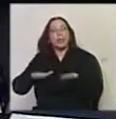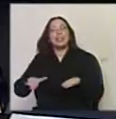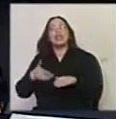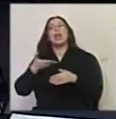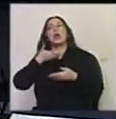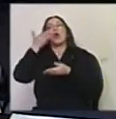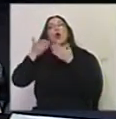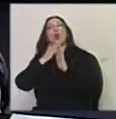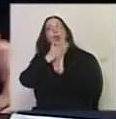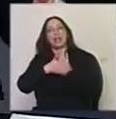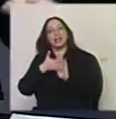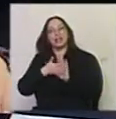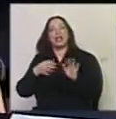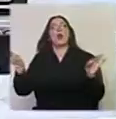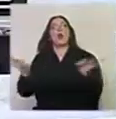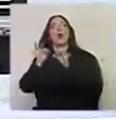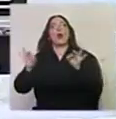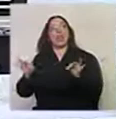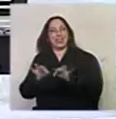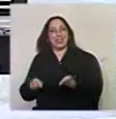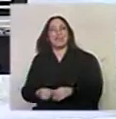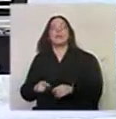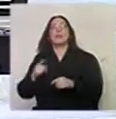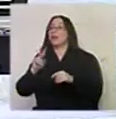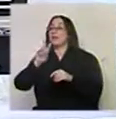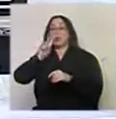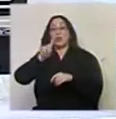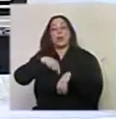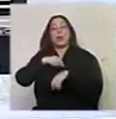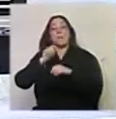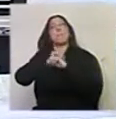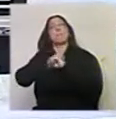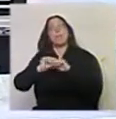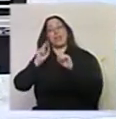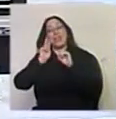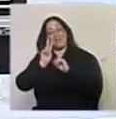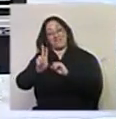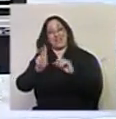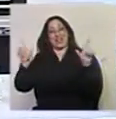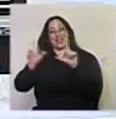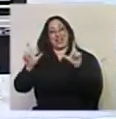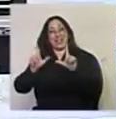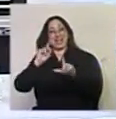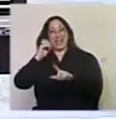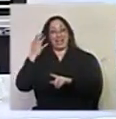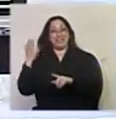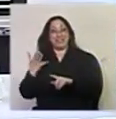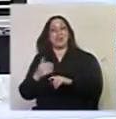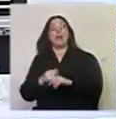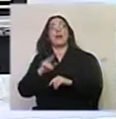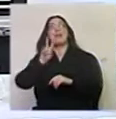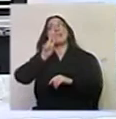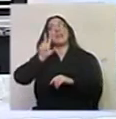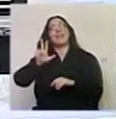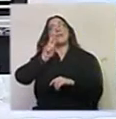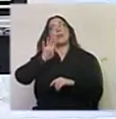la bueno mañana 21 a 30 pueden ver todo eso aquí en la pantalla de Televisión Nacional bueno ya que estamos el 23 y el 24 de